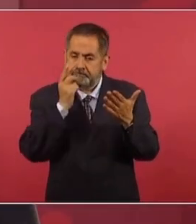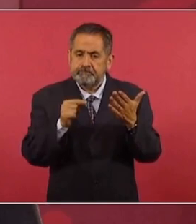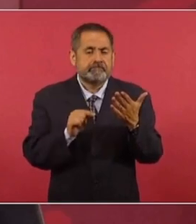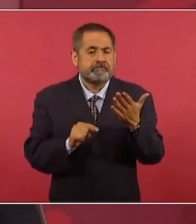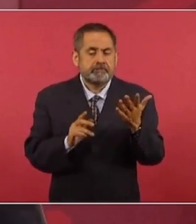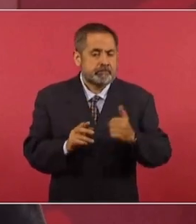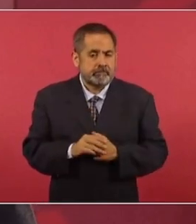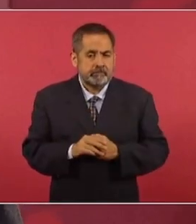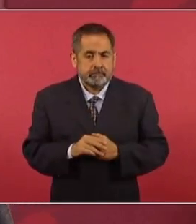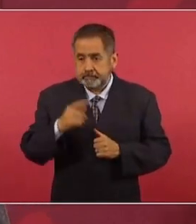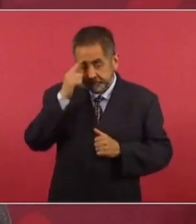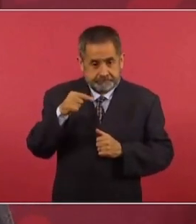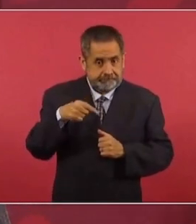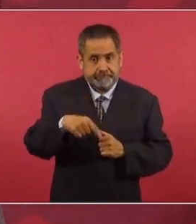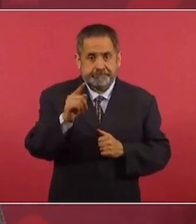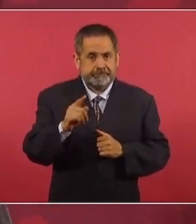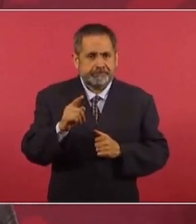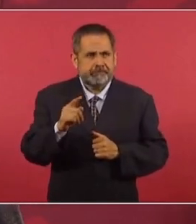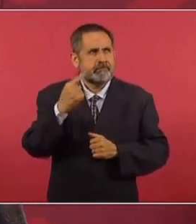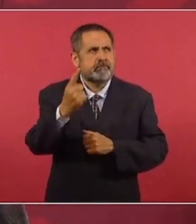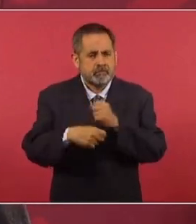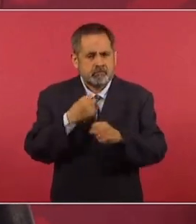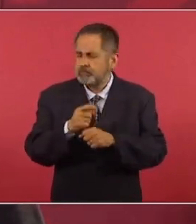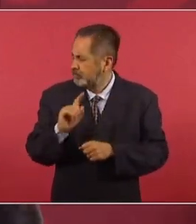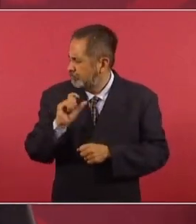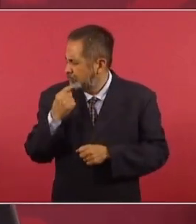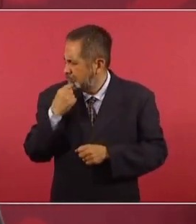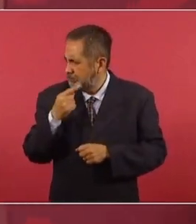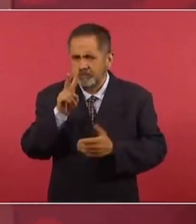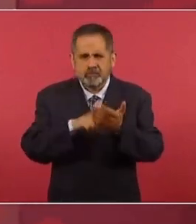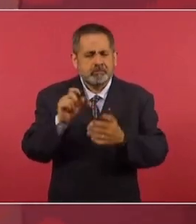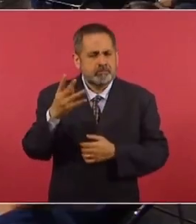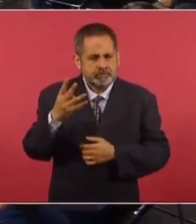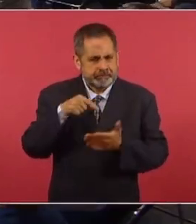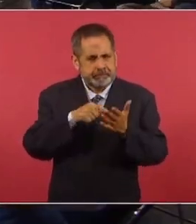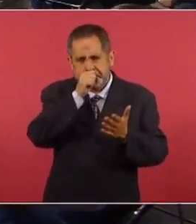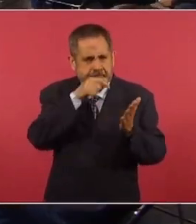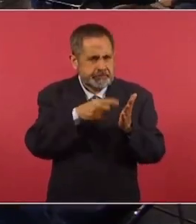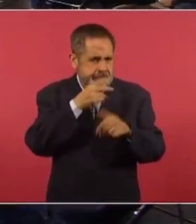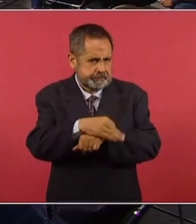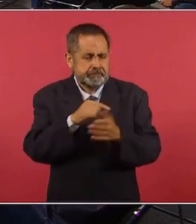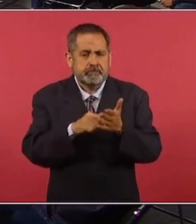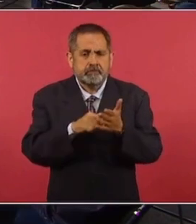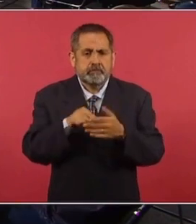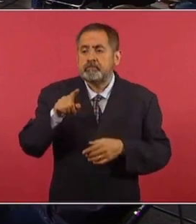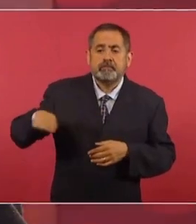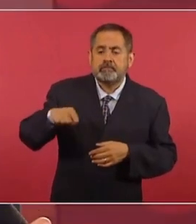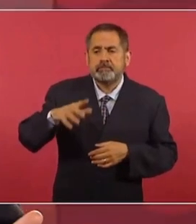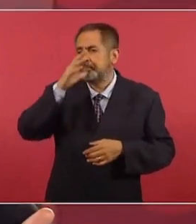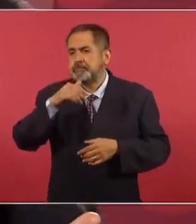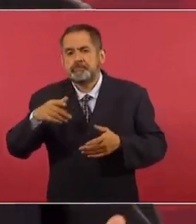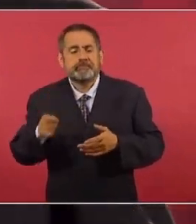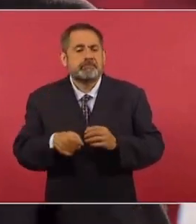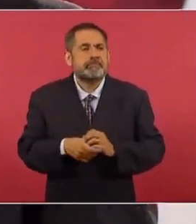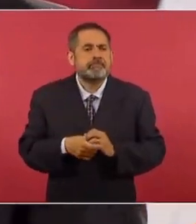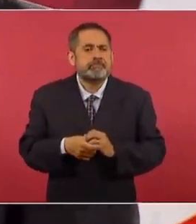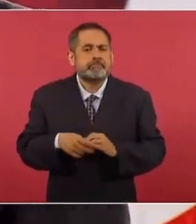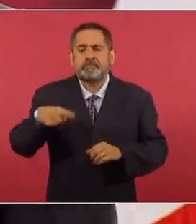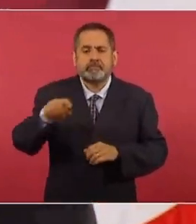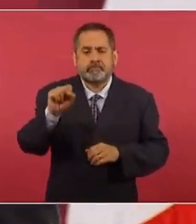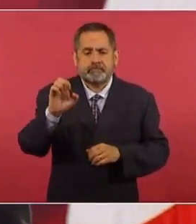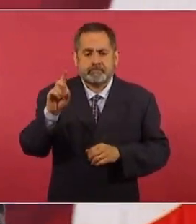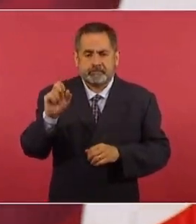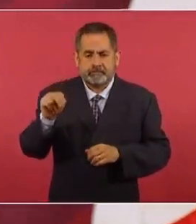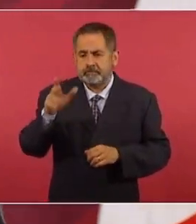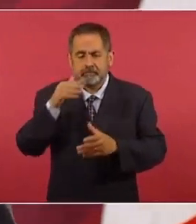ya para el año próximo, el 24, ya no puede la